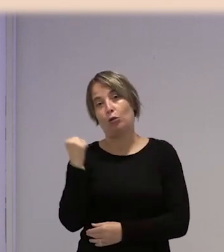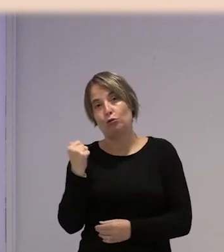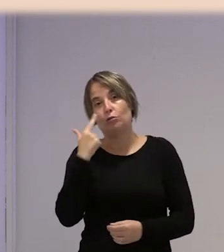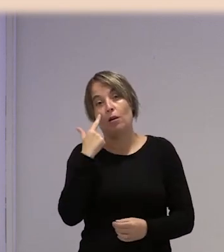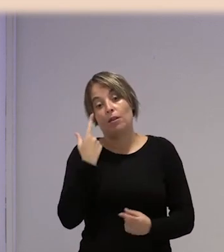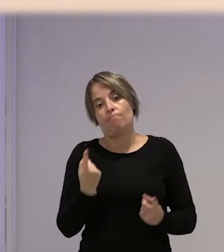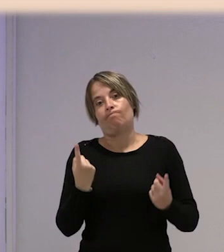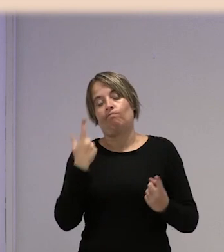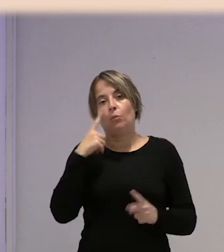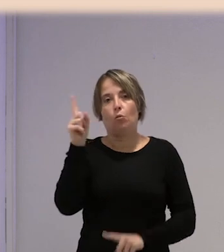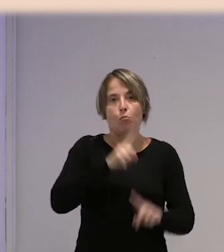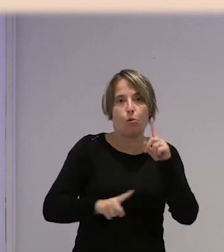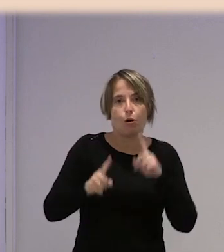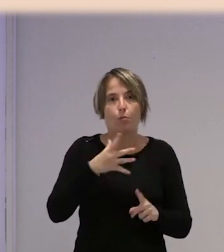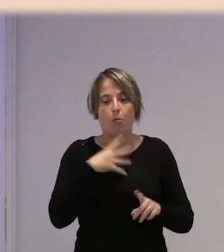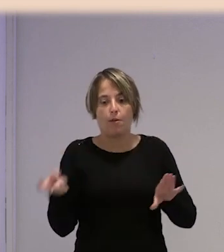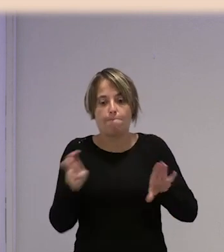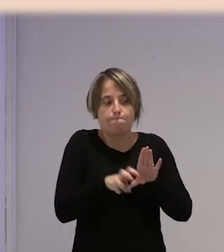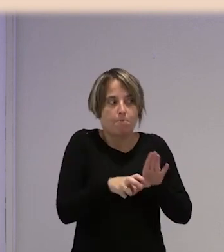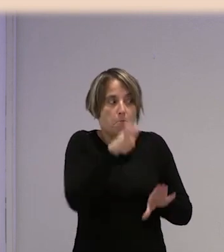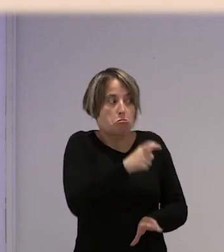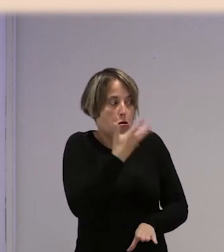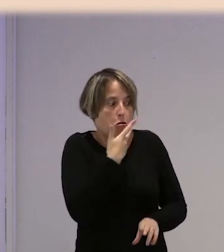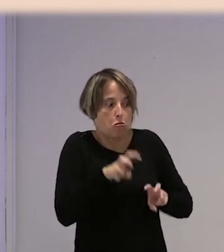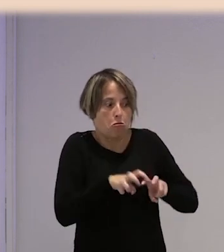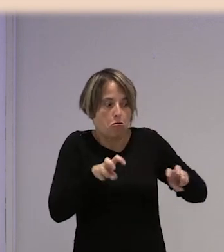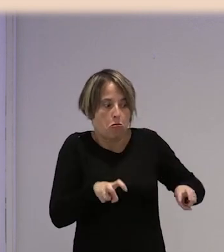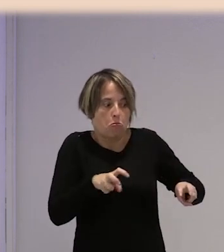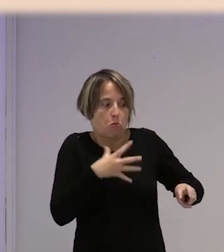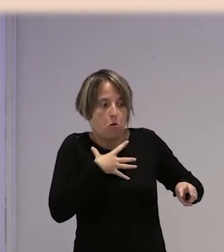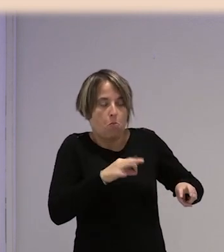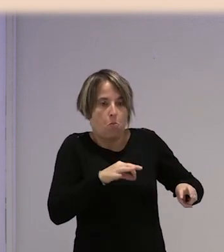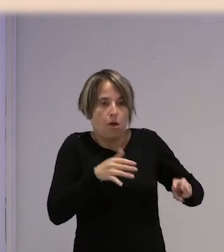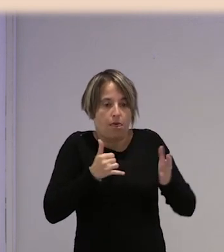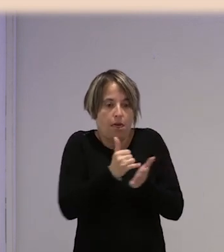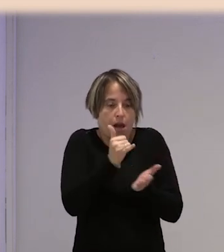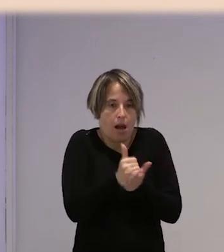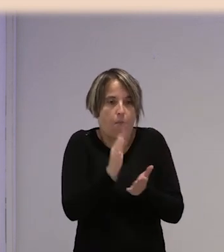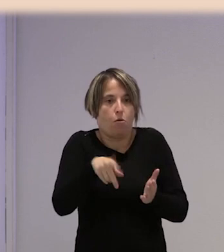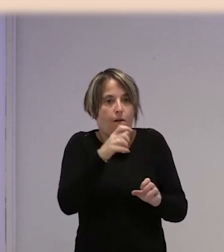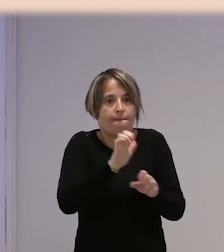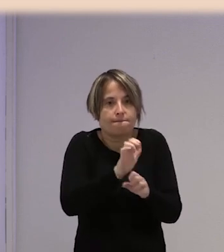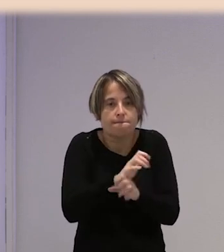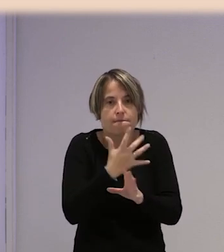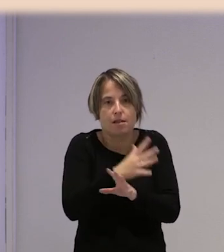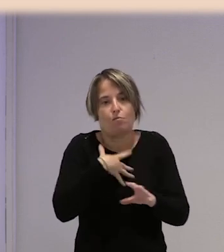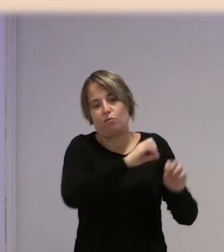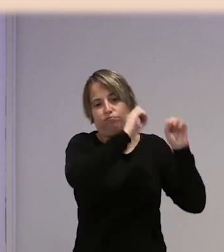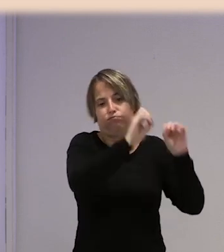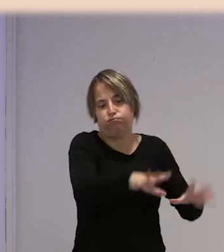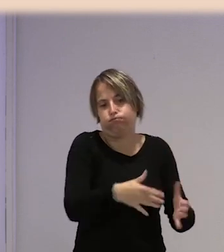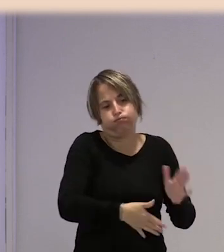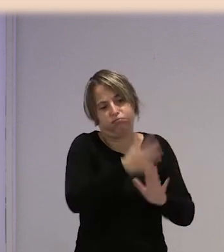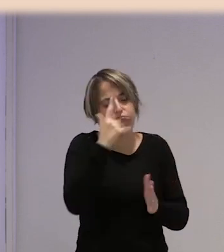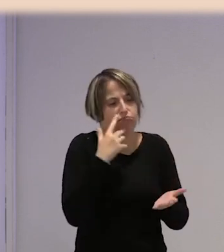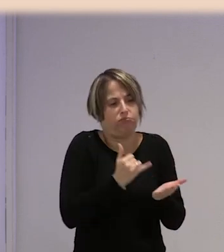encuentran con el problema de poder montarse con una persona que no conocen y las llevan en medio del campo, abusan de ellas y las tiran ahí en